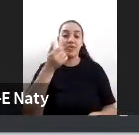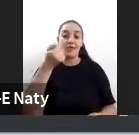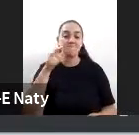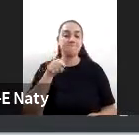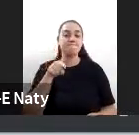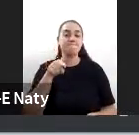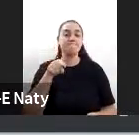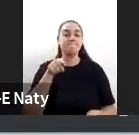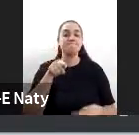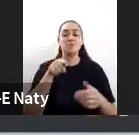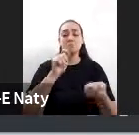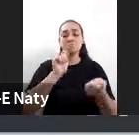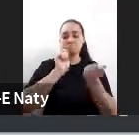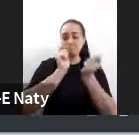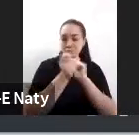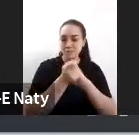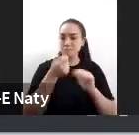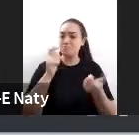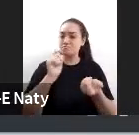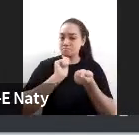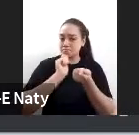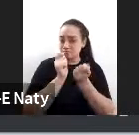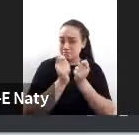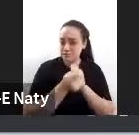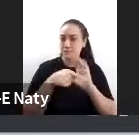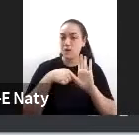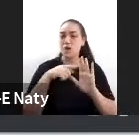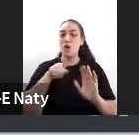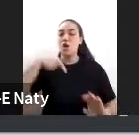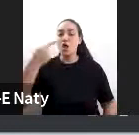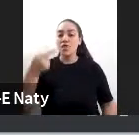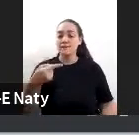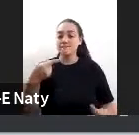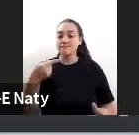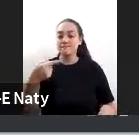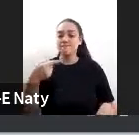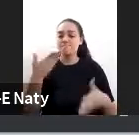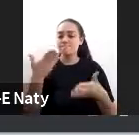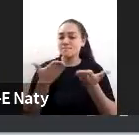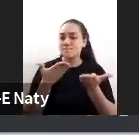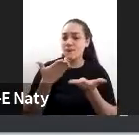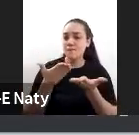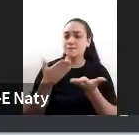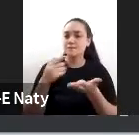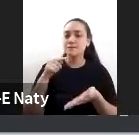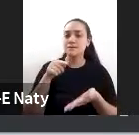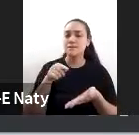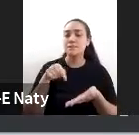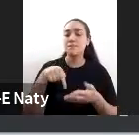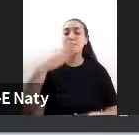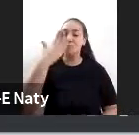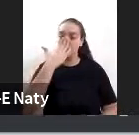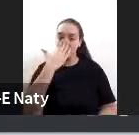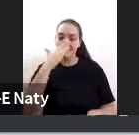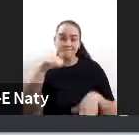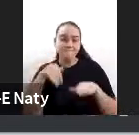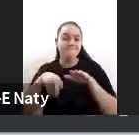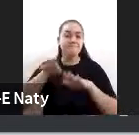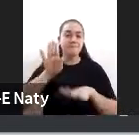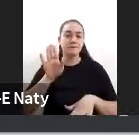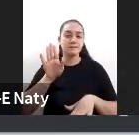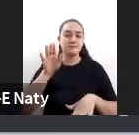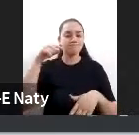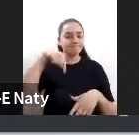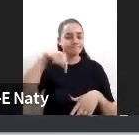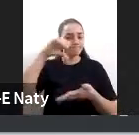actualizando a medida también que van surgiendo otras ofertas sobre todo provinciales digamos sobre todo locales